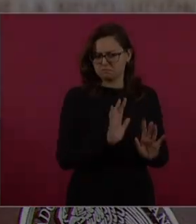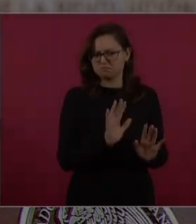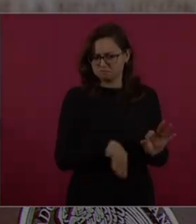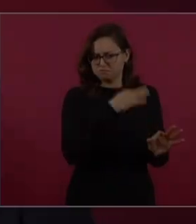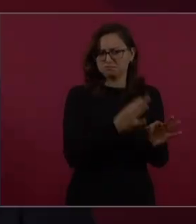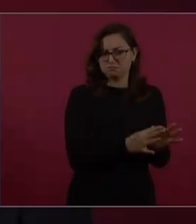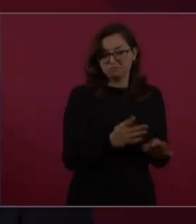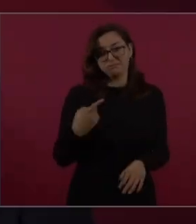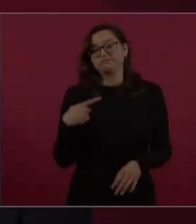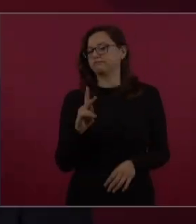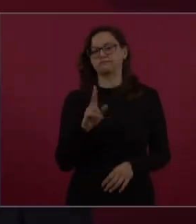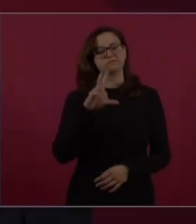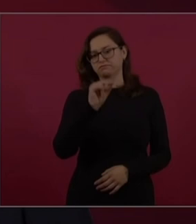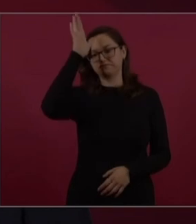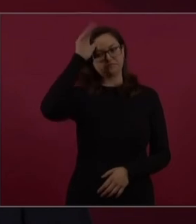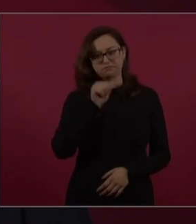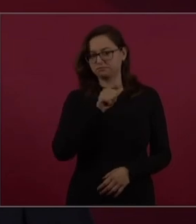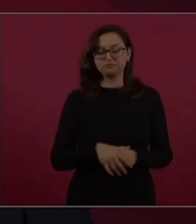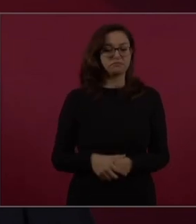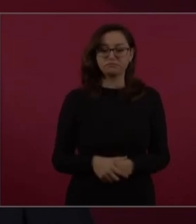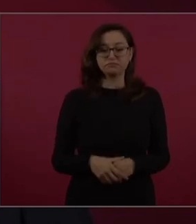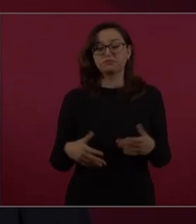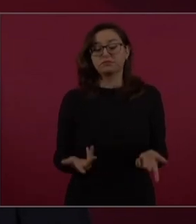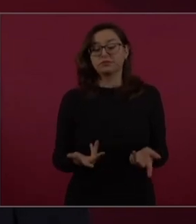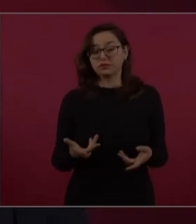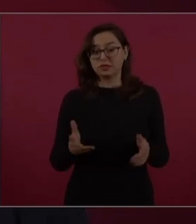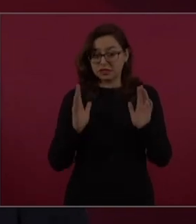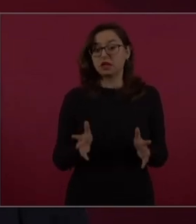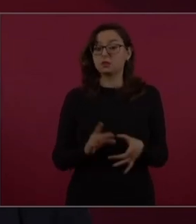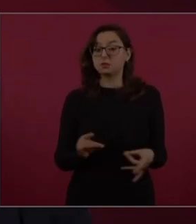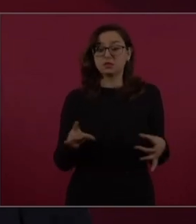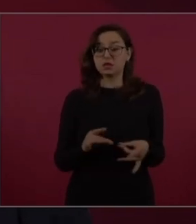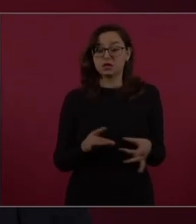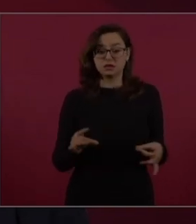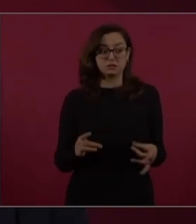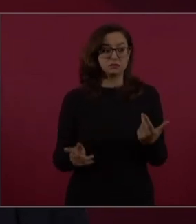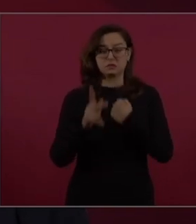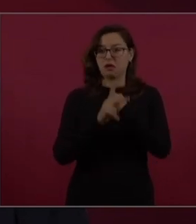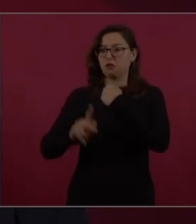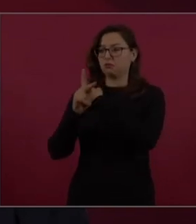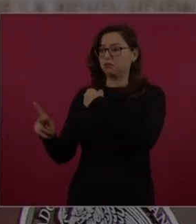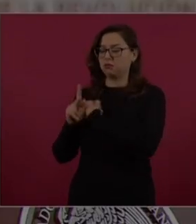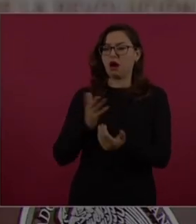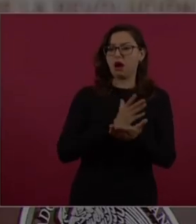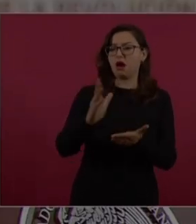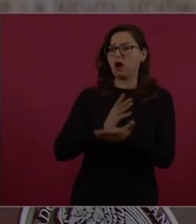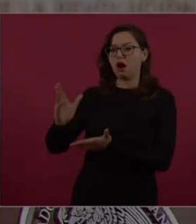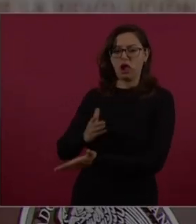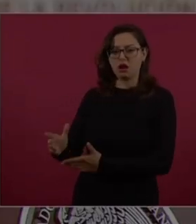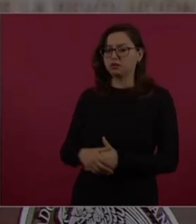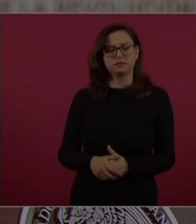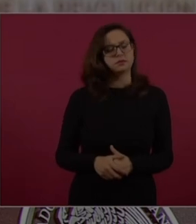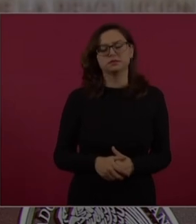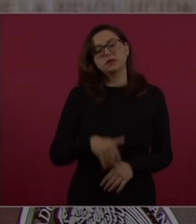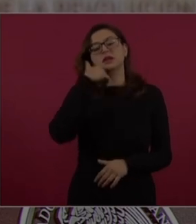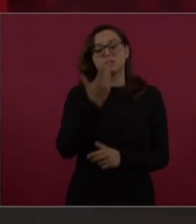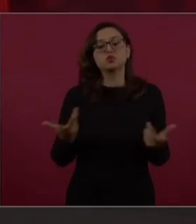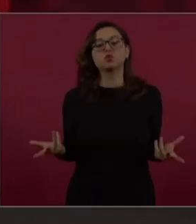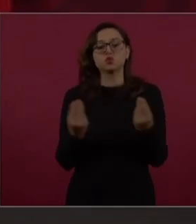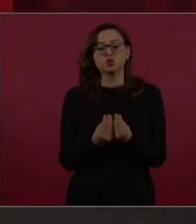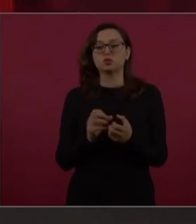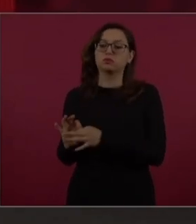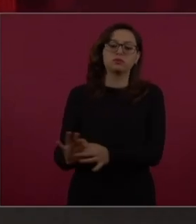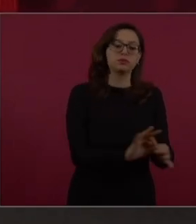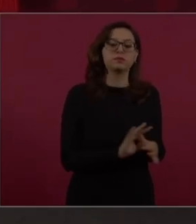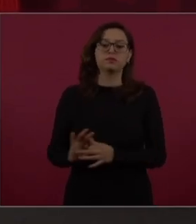bajo protesta, porque no aceptamos que se excluya a nadie. Queremos la unidad de